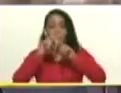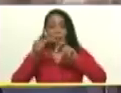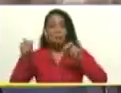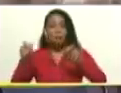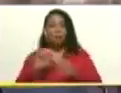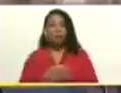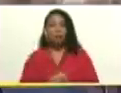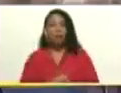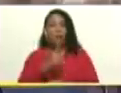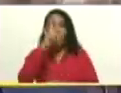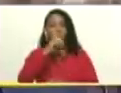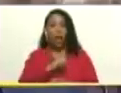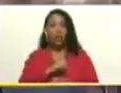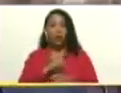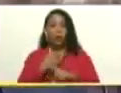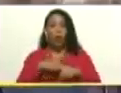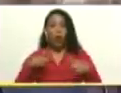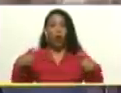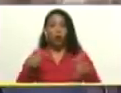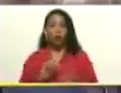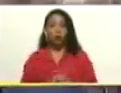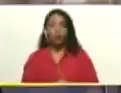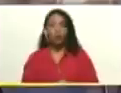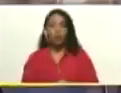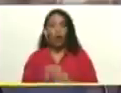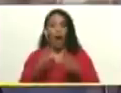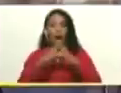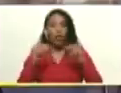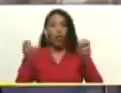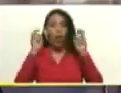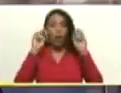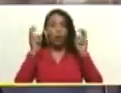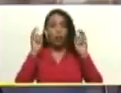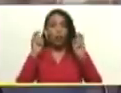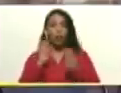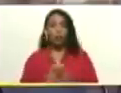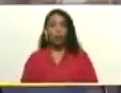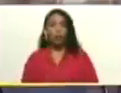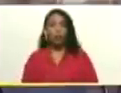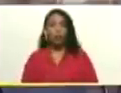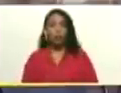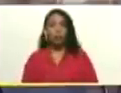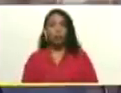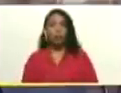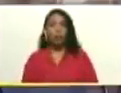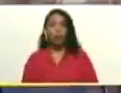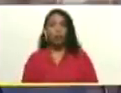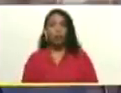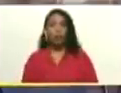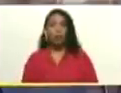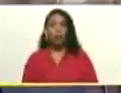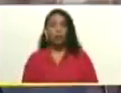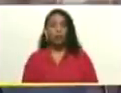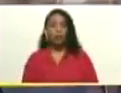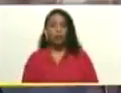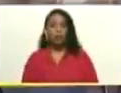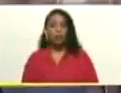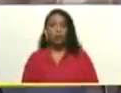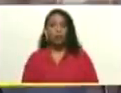sea año de crecimiento en todos los aspectos de nuestra vida, sea año de consolidación.